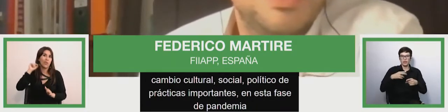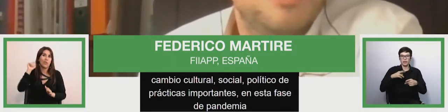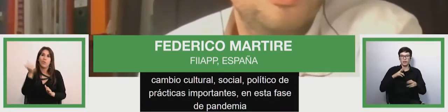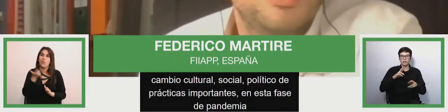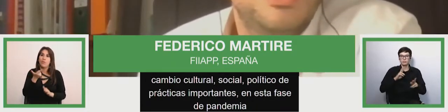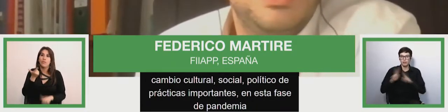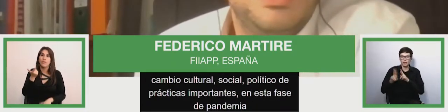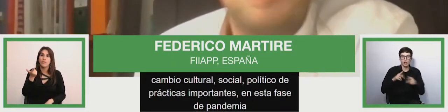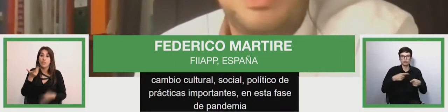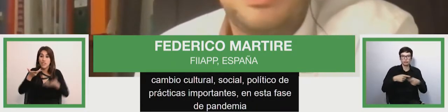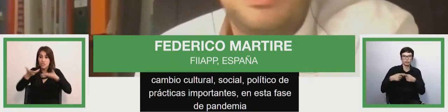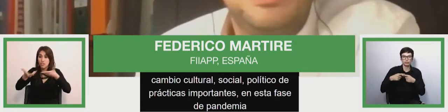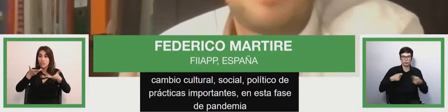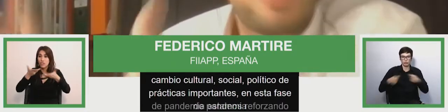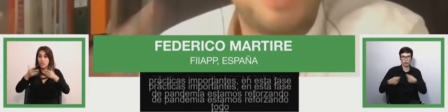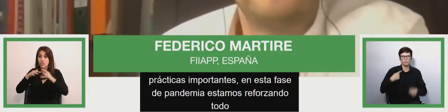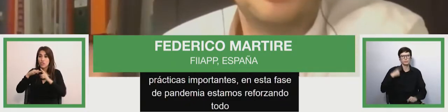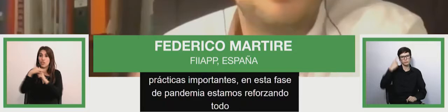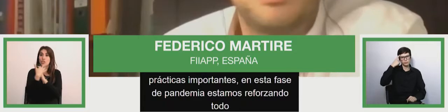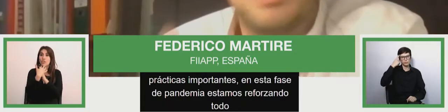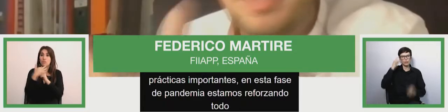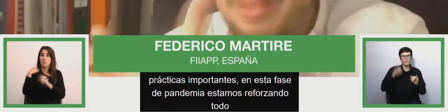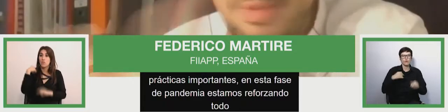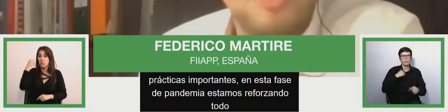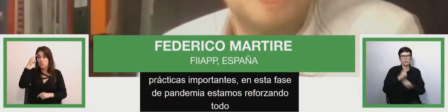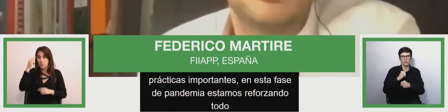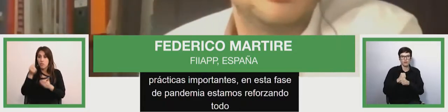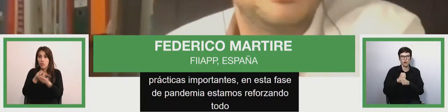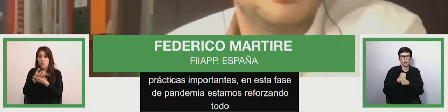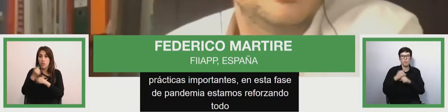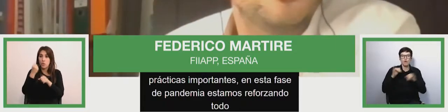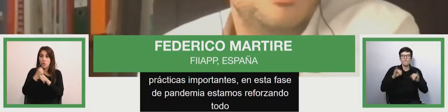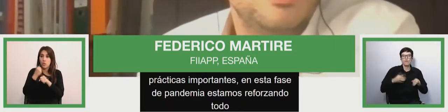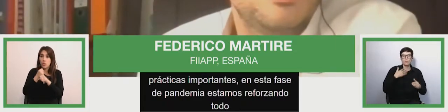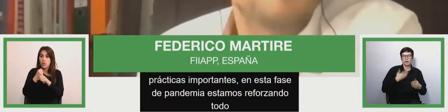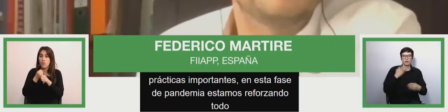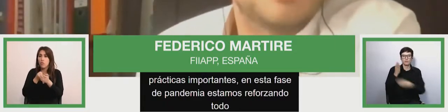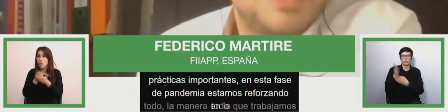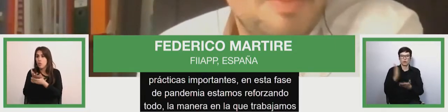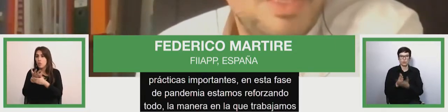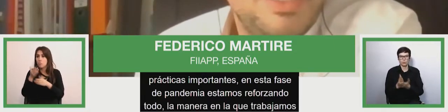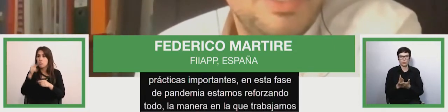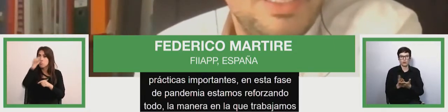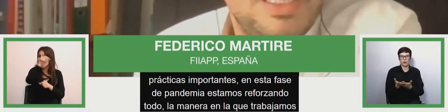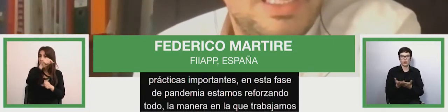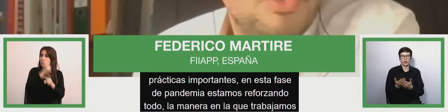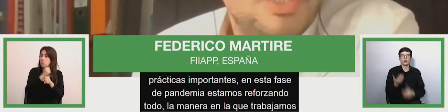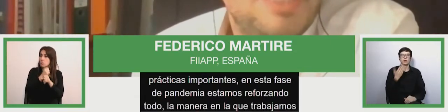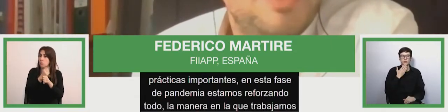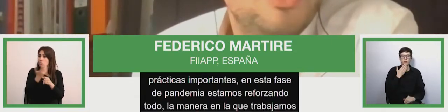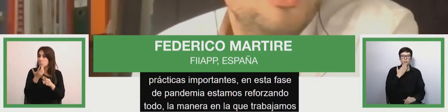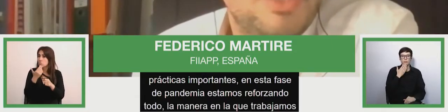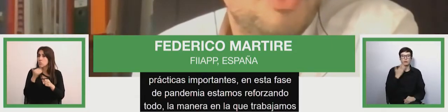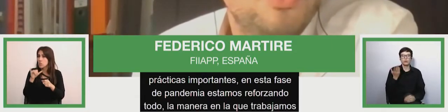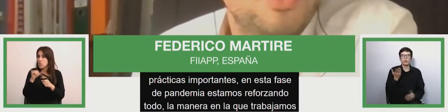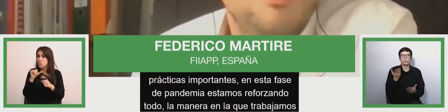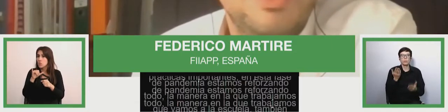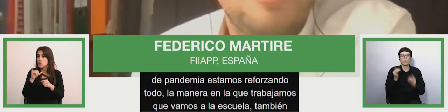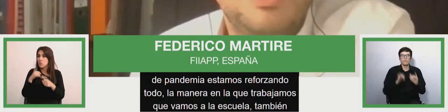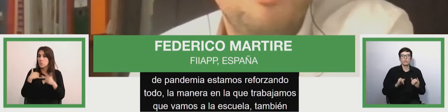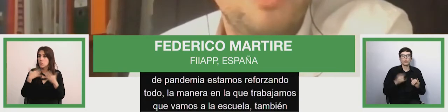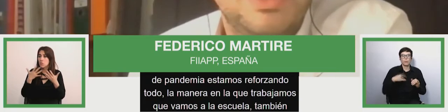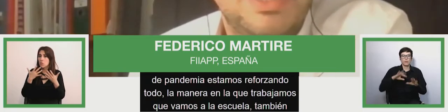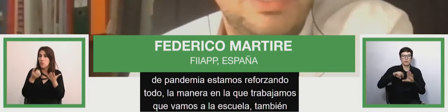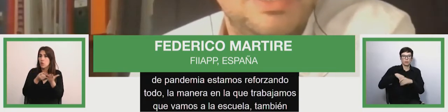repensando la manera en la que trabajamos, la manera en la que vamos a la escuela, pues que también los elementos de inclusión